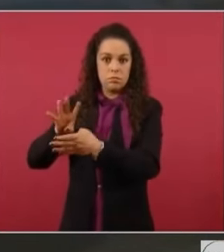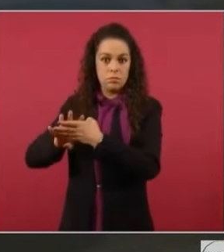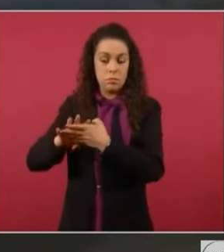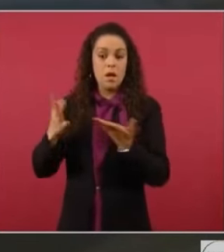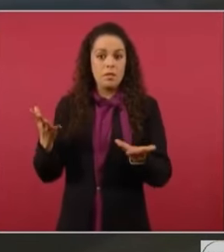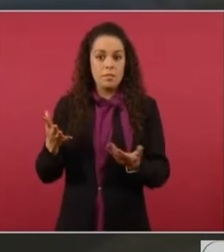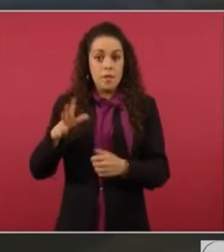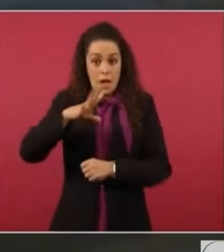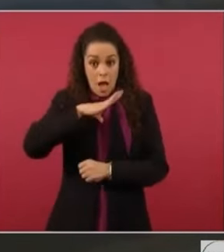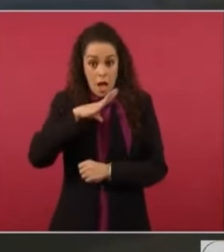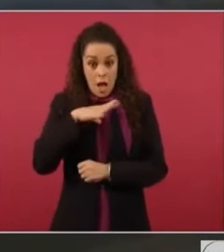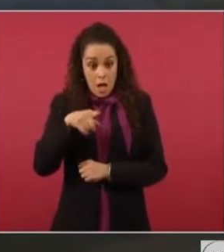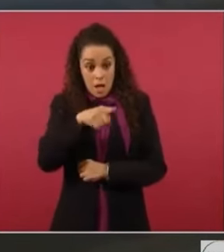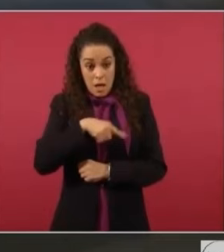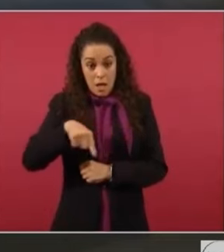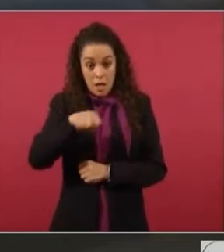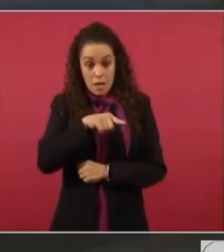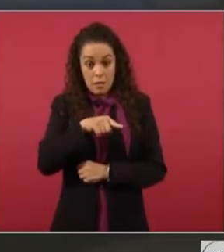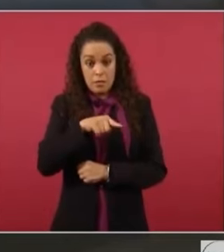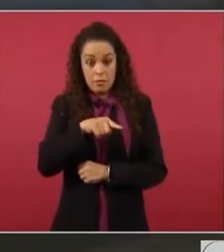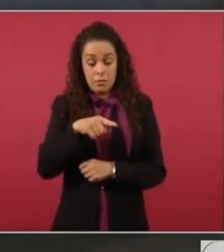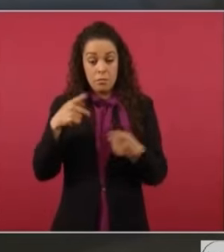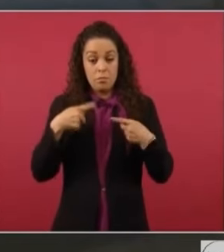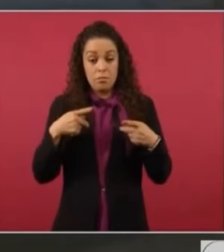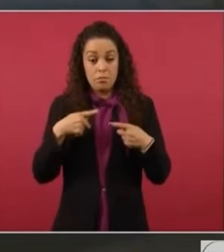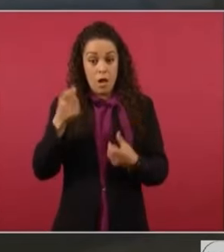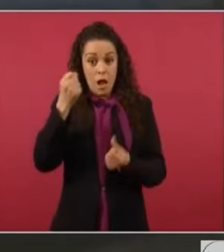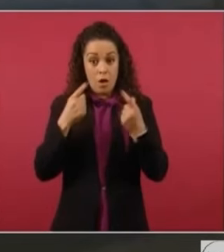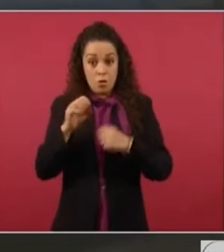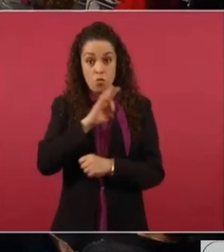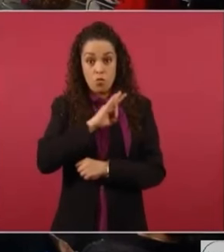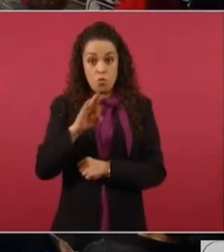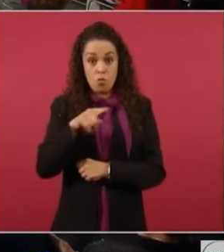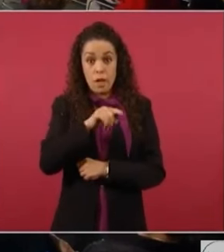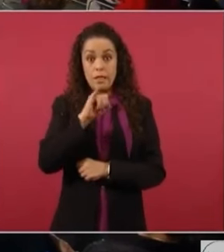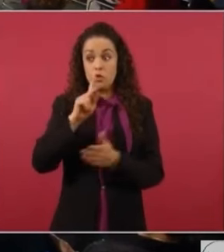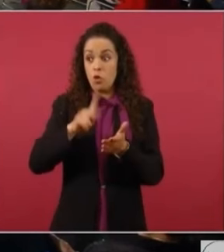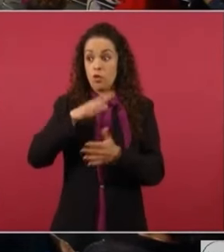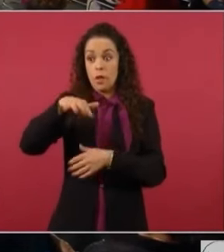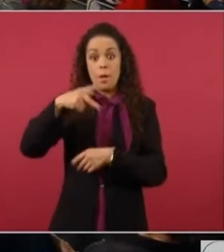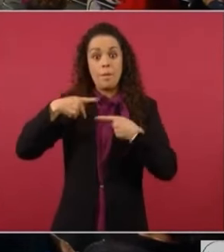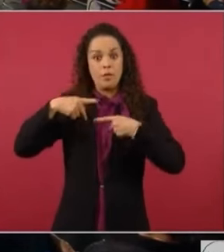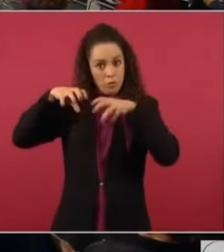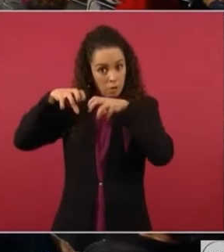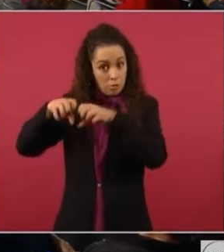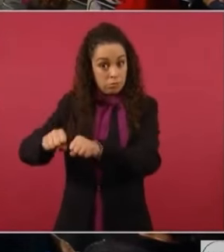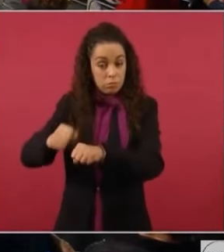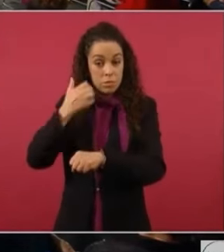encuentran elementos, se pudieran reactivar algunas de estas órdenes. Sí, siempre y cuando